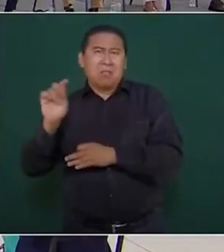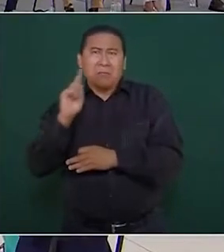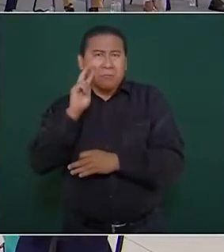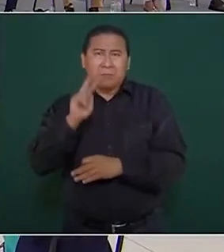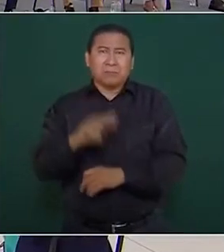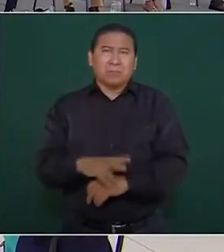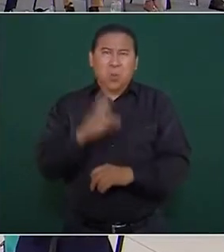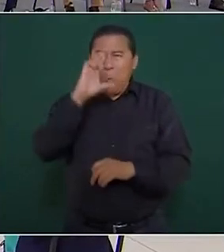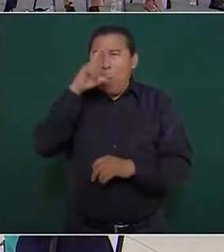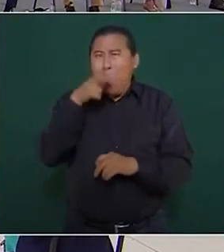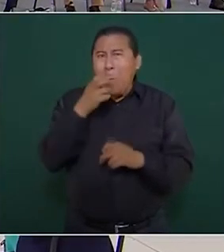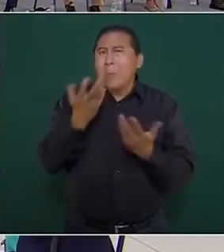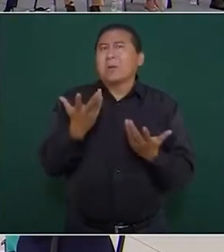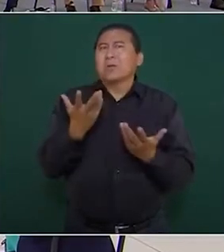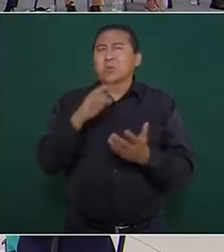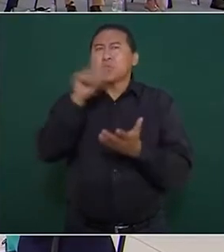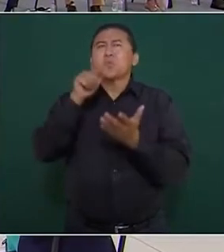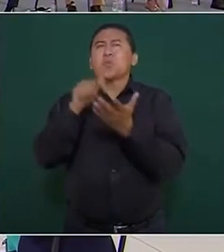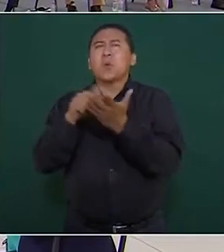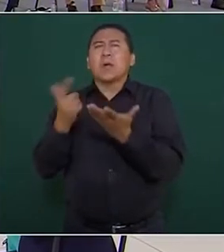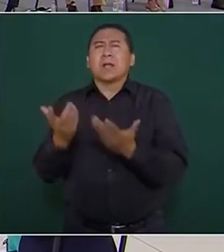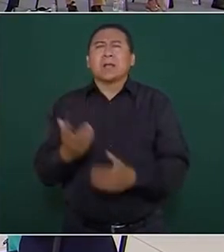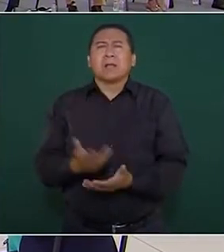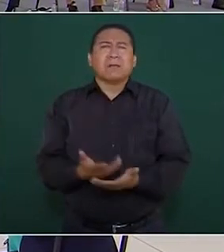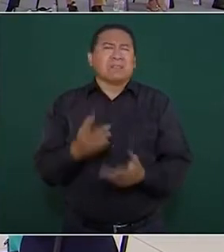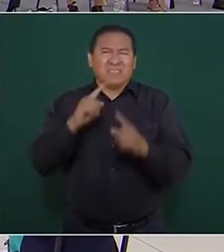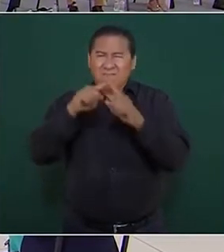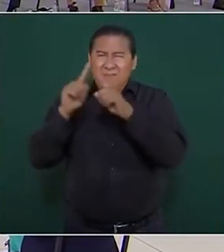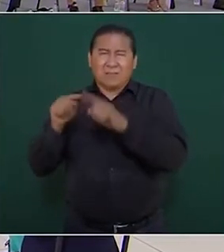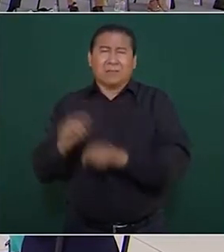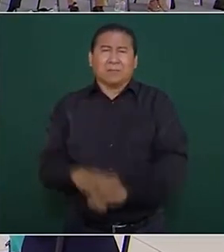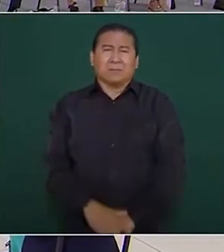ni muchas otras cosas, barbaridades